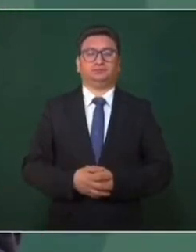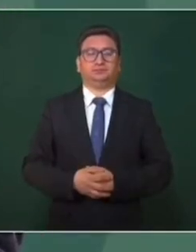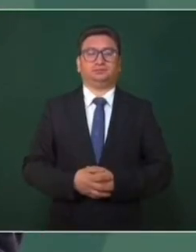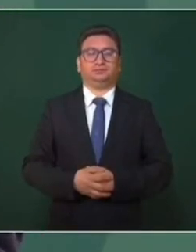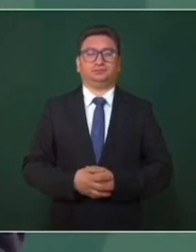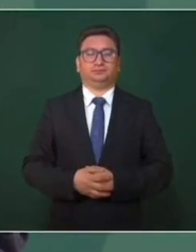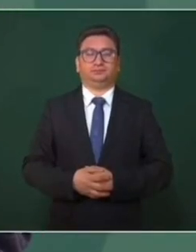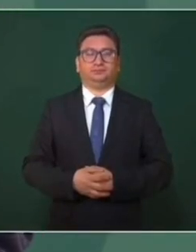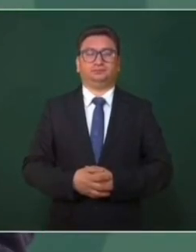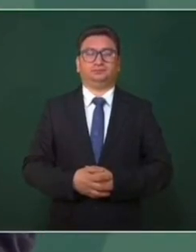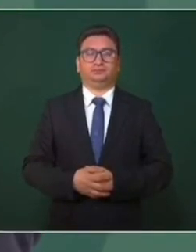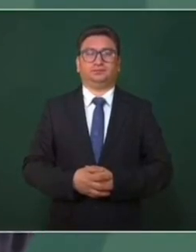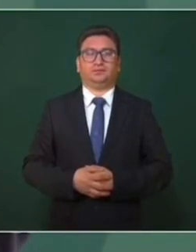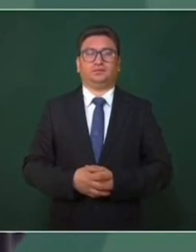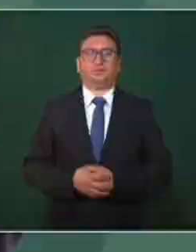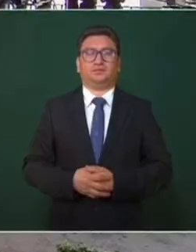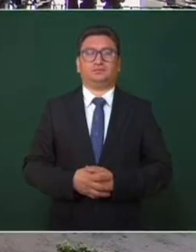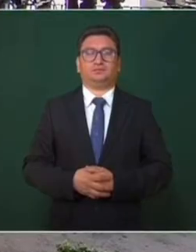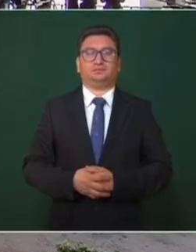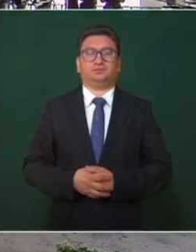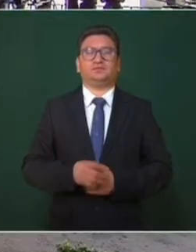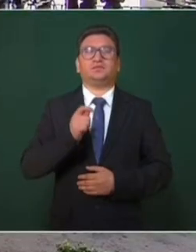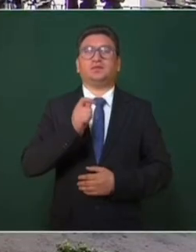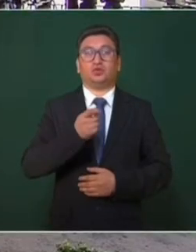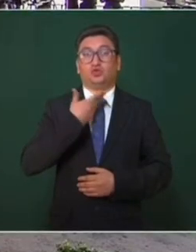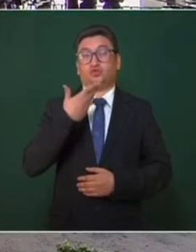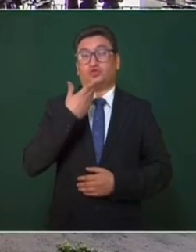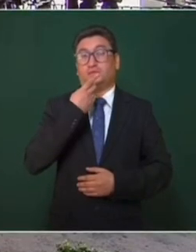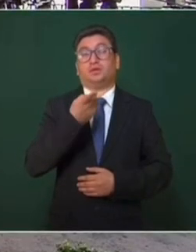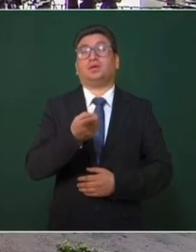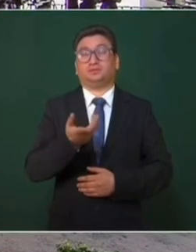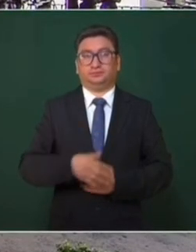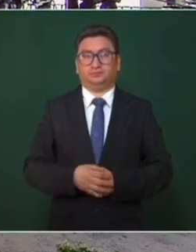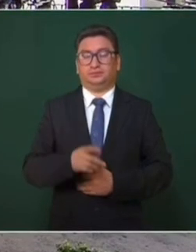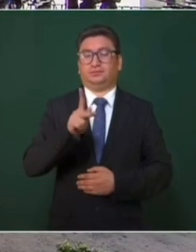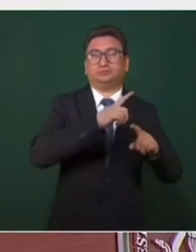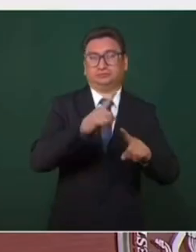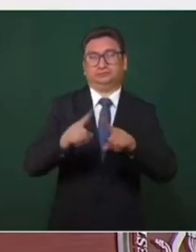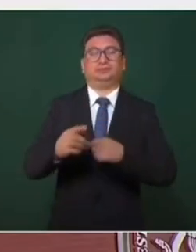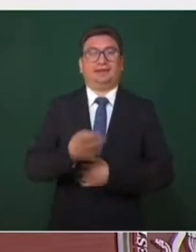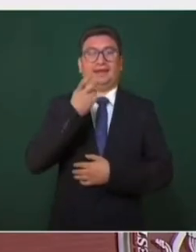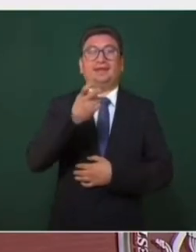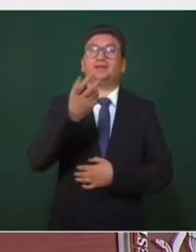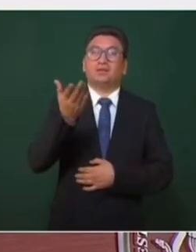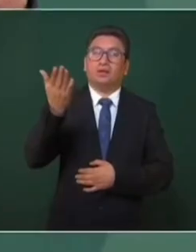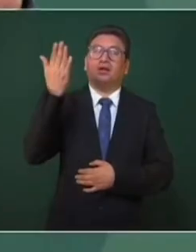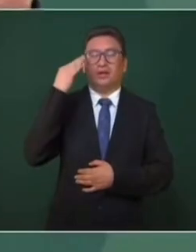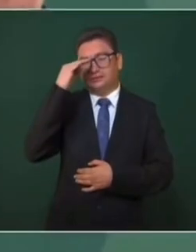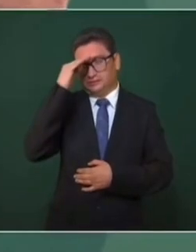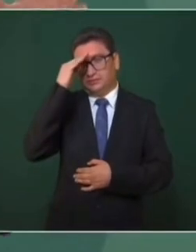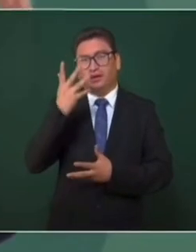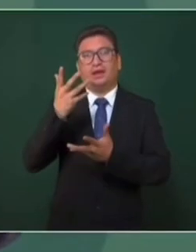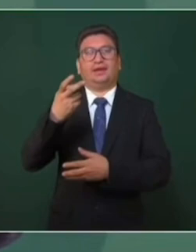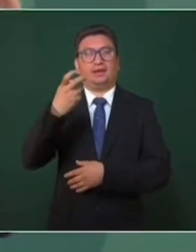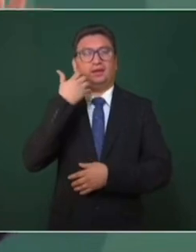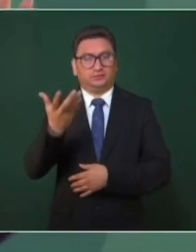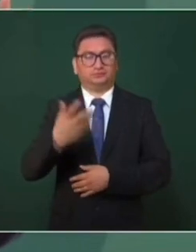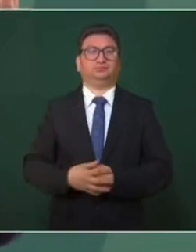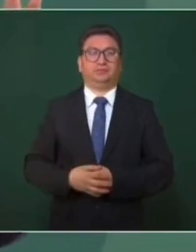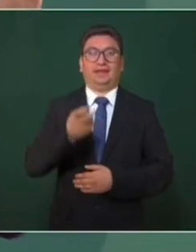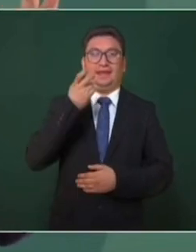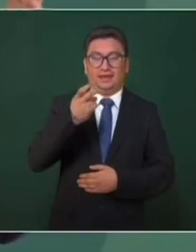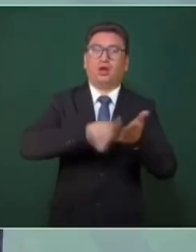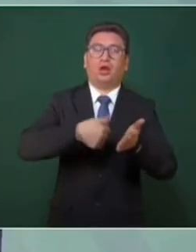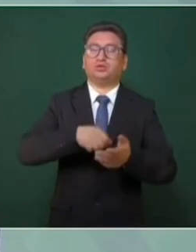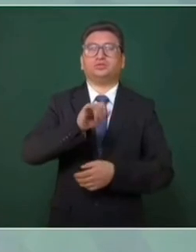lo que se conoce coloquialmente como privatización. Esa era la política. Eso es